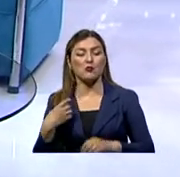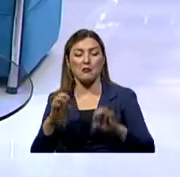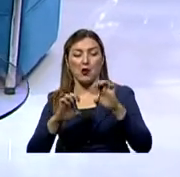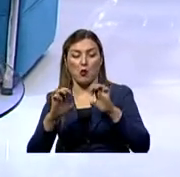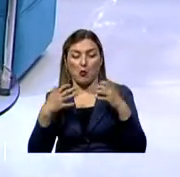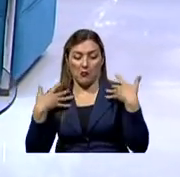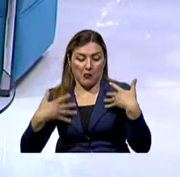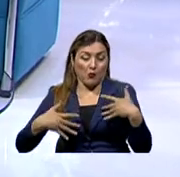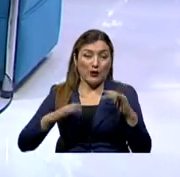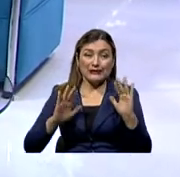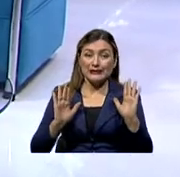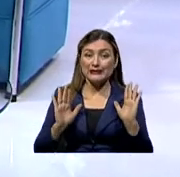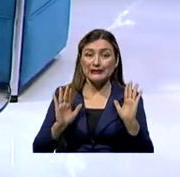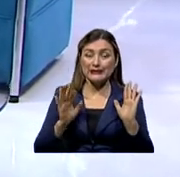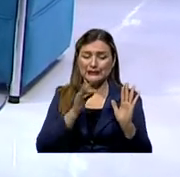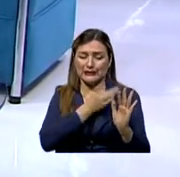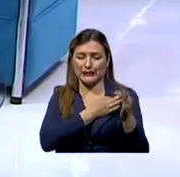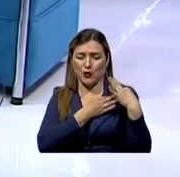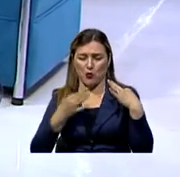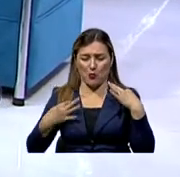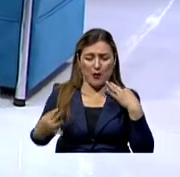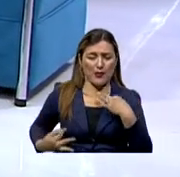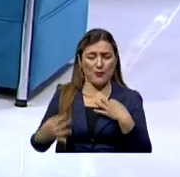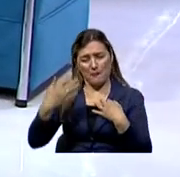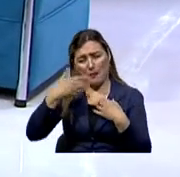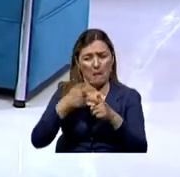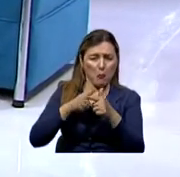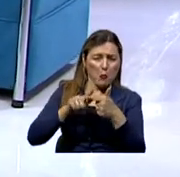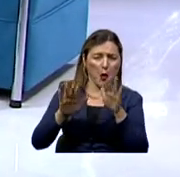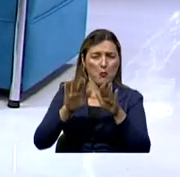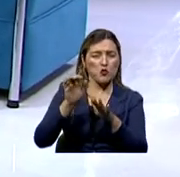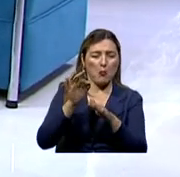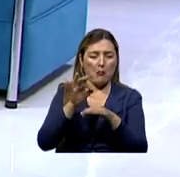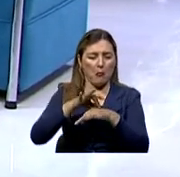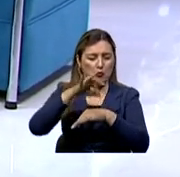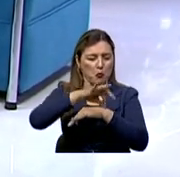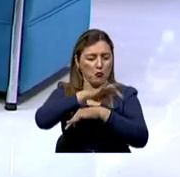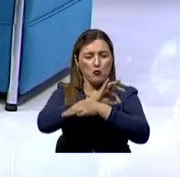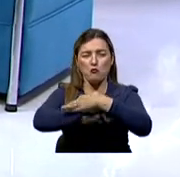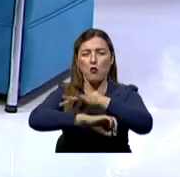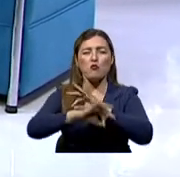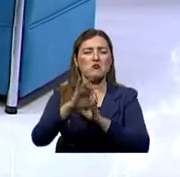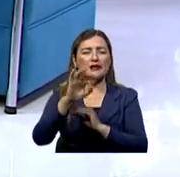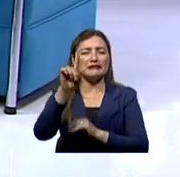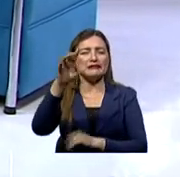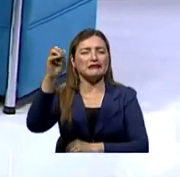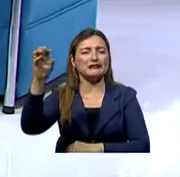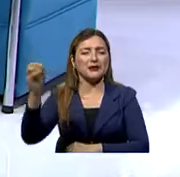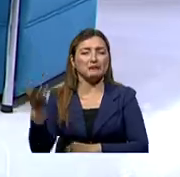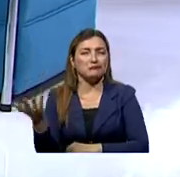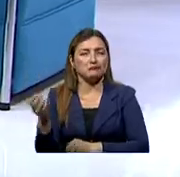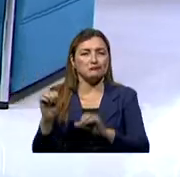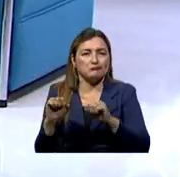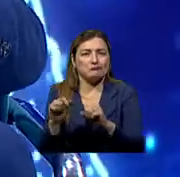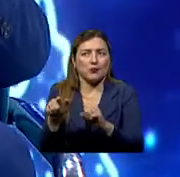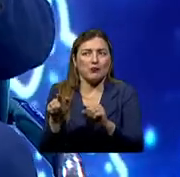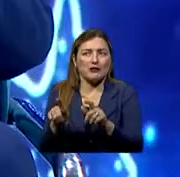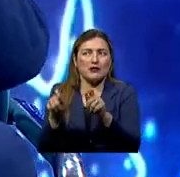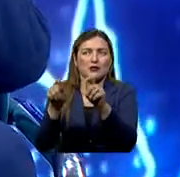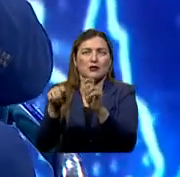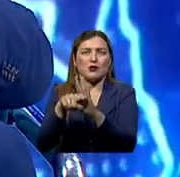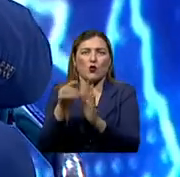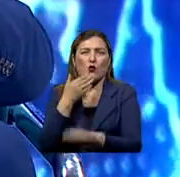tendremos más de 100 lunares en promedio las personas. ¿Cómo sabemos que uno de estos lunares que podría dar lugar a una malignización